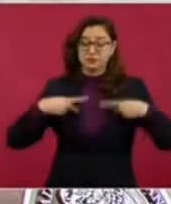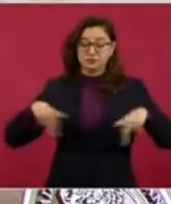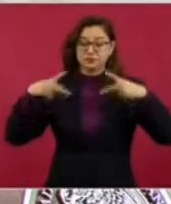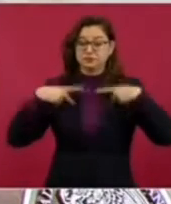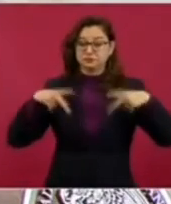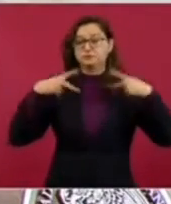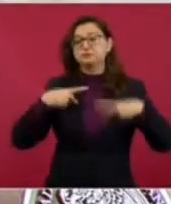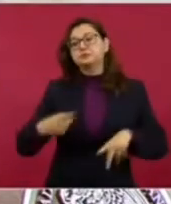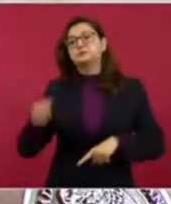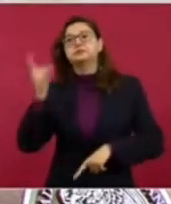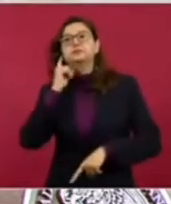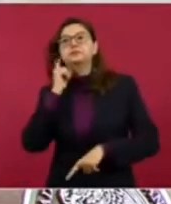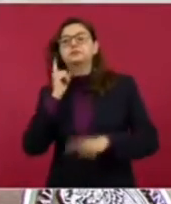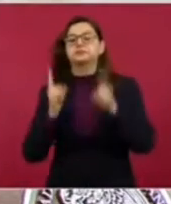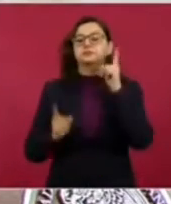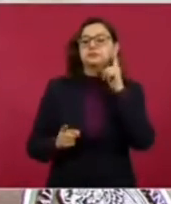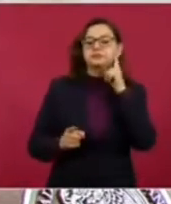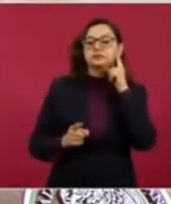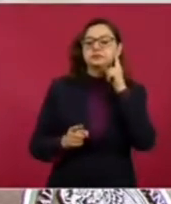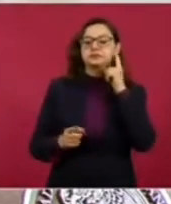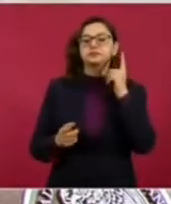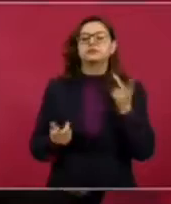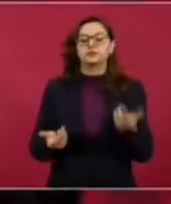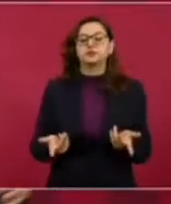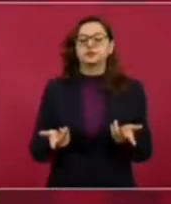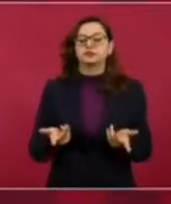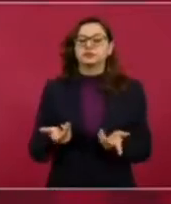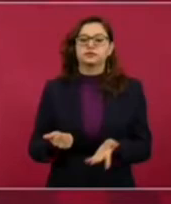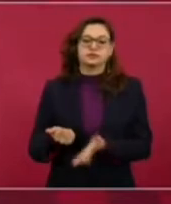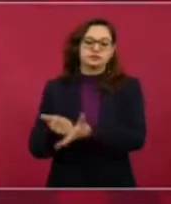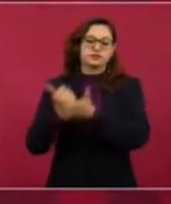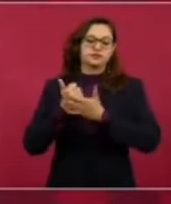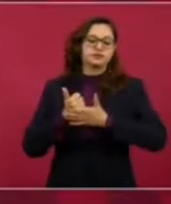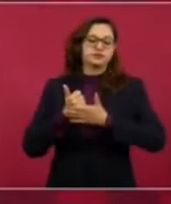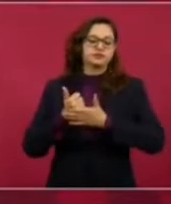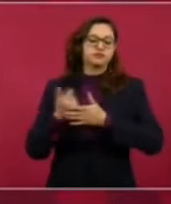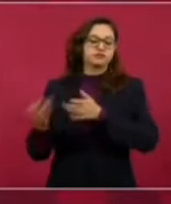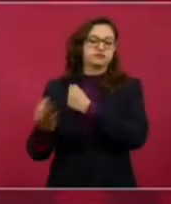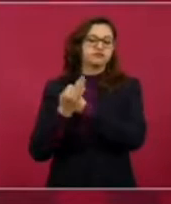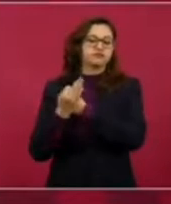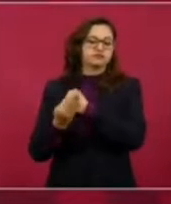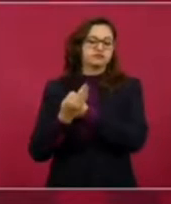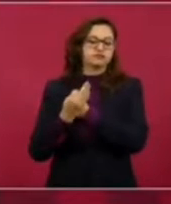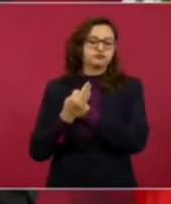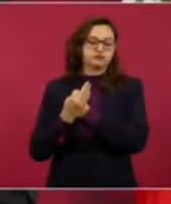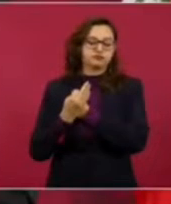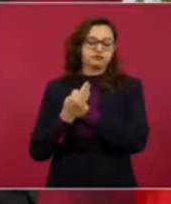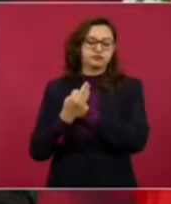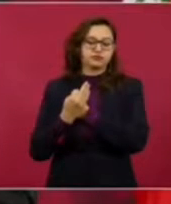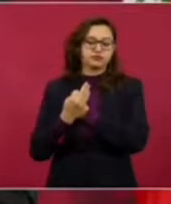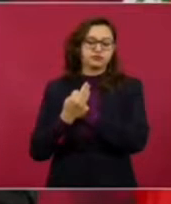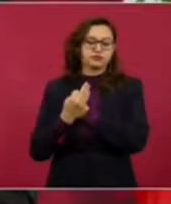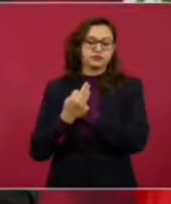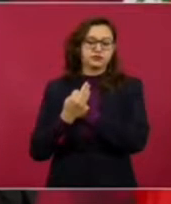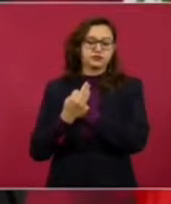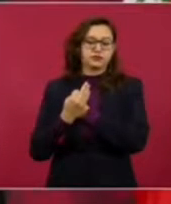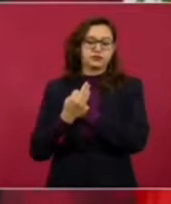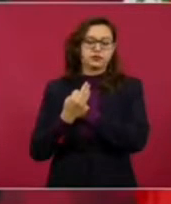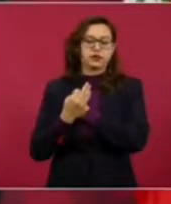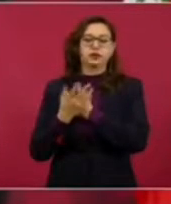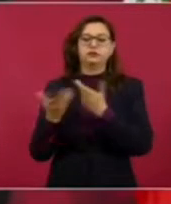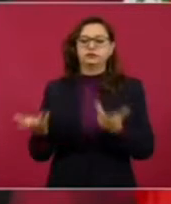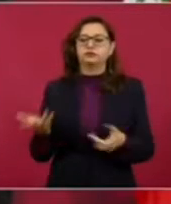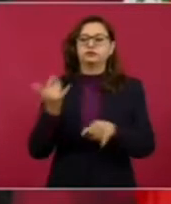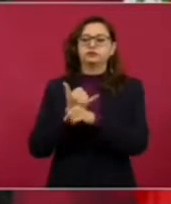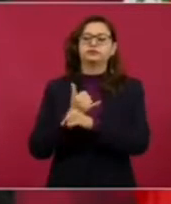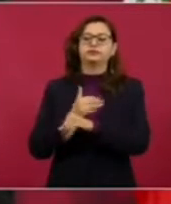están ayudando y nos